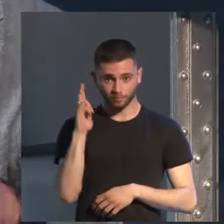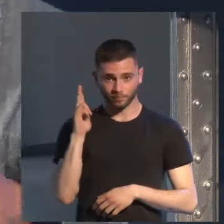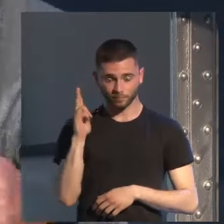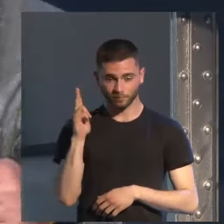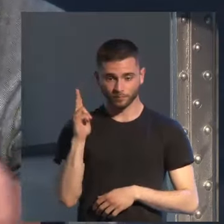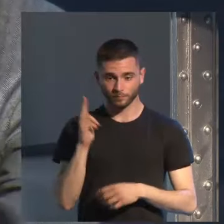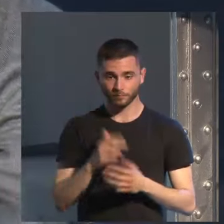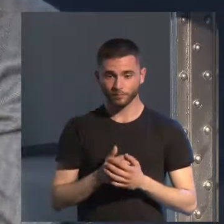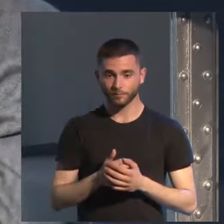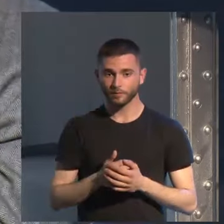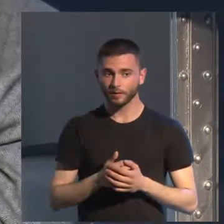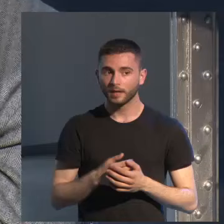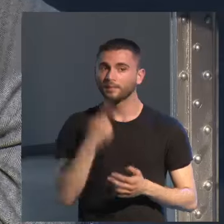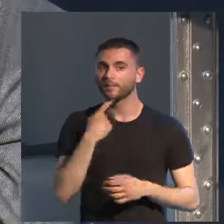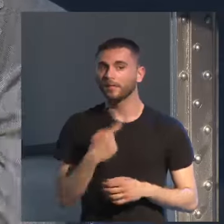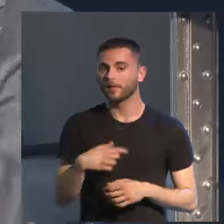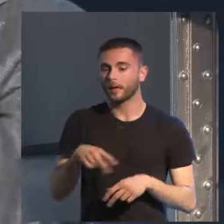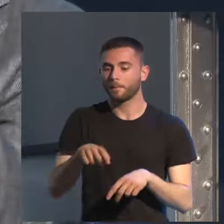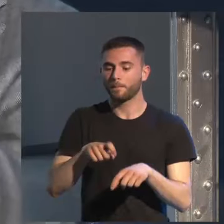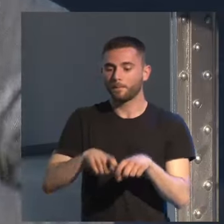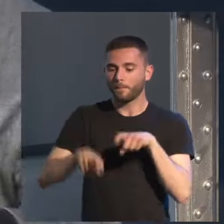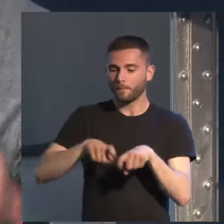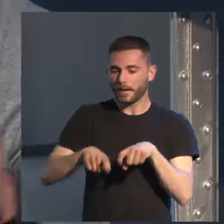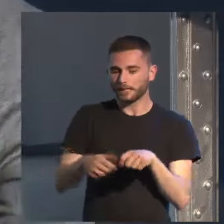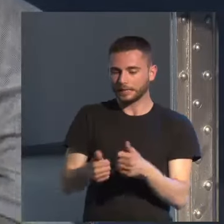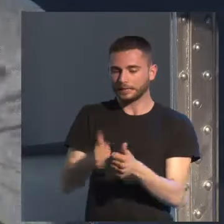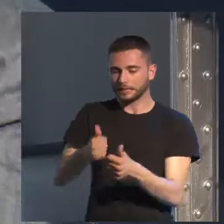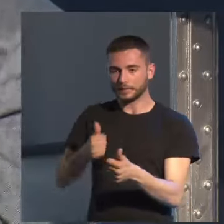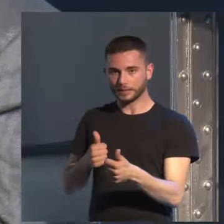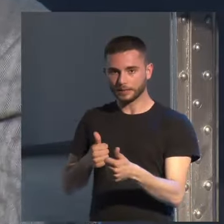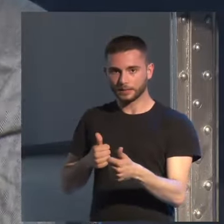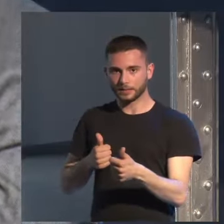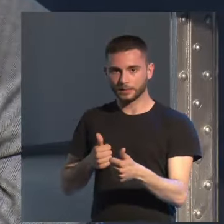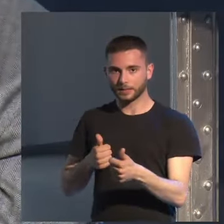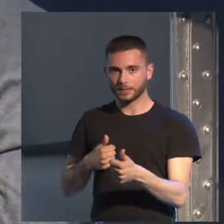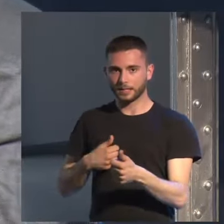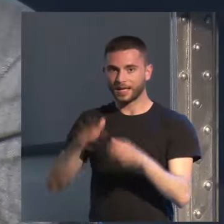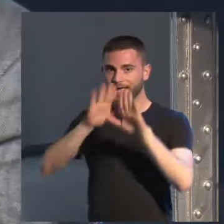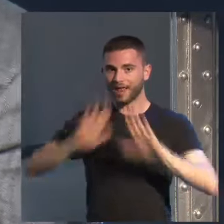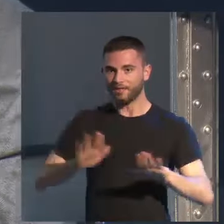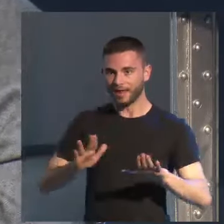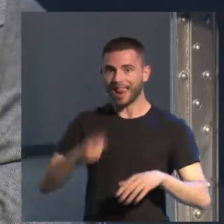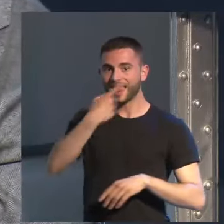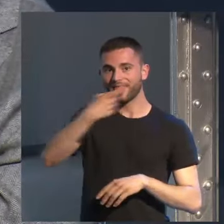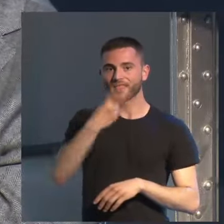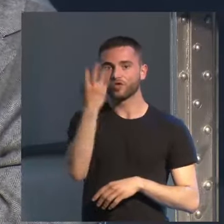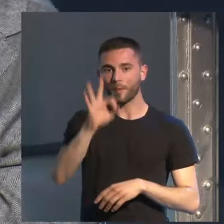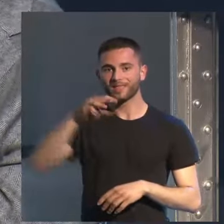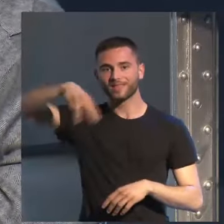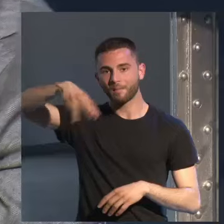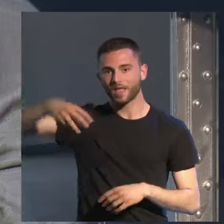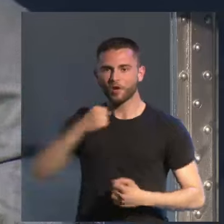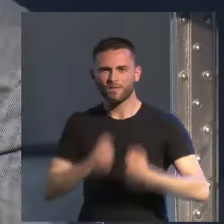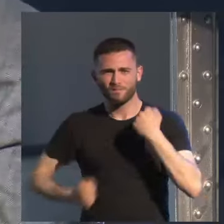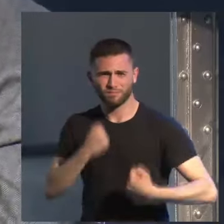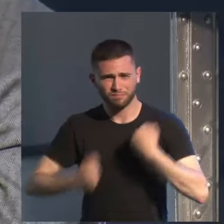échate un poquito más para atrás un poquito más para atrás y al final tiene que correr como 120 metros para llegar